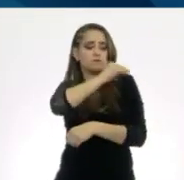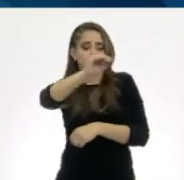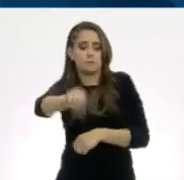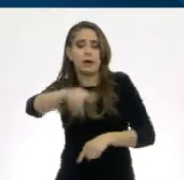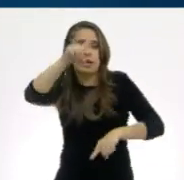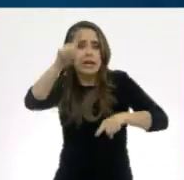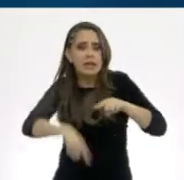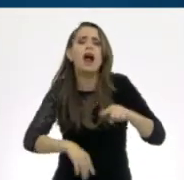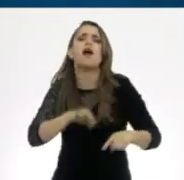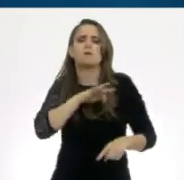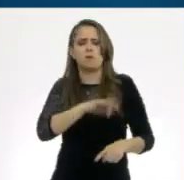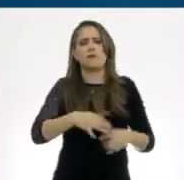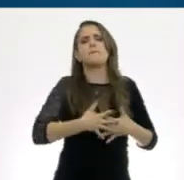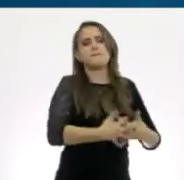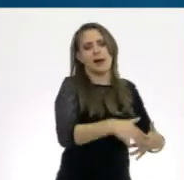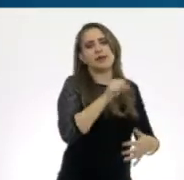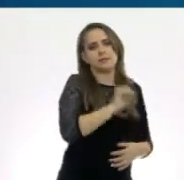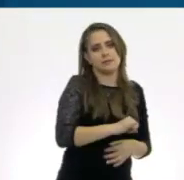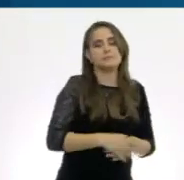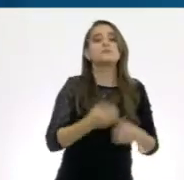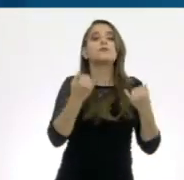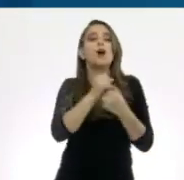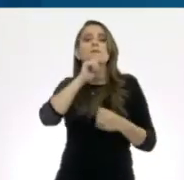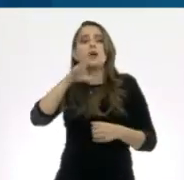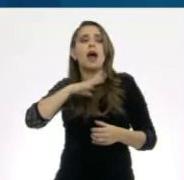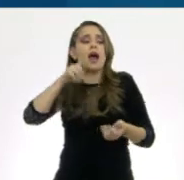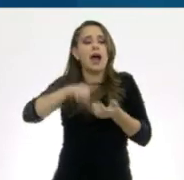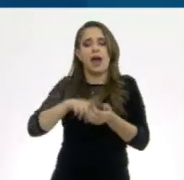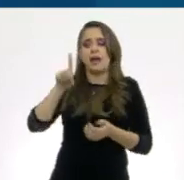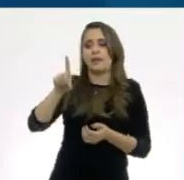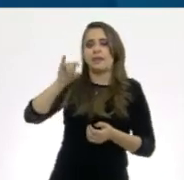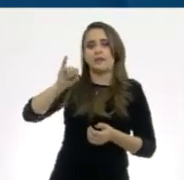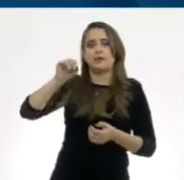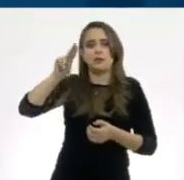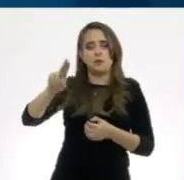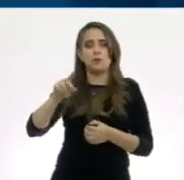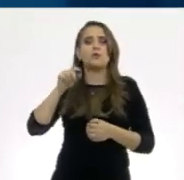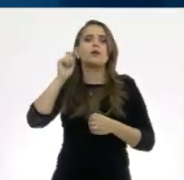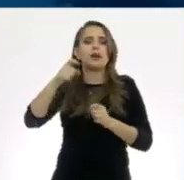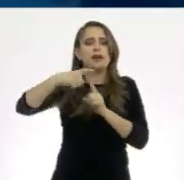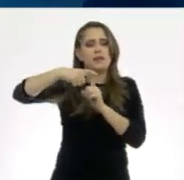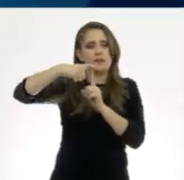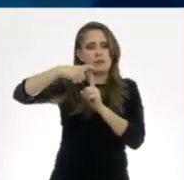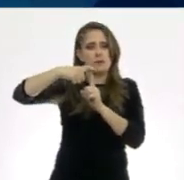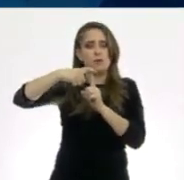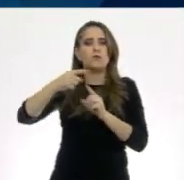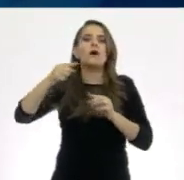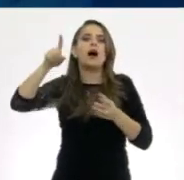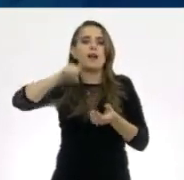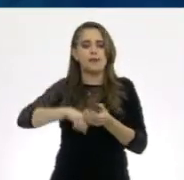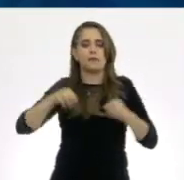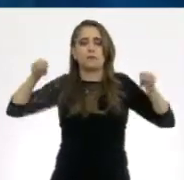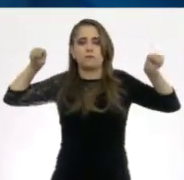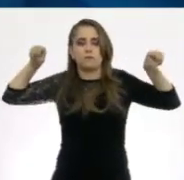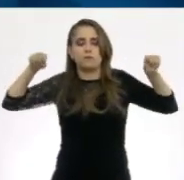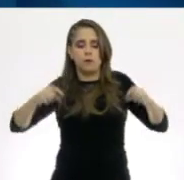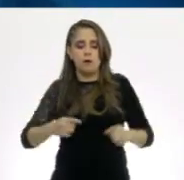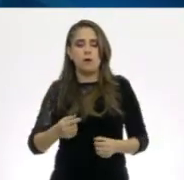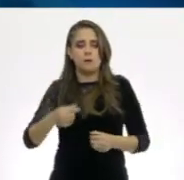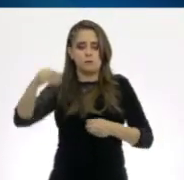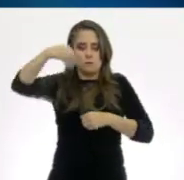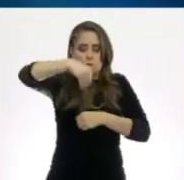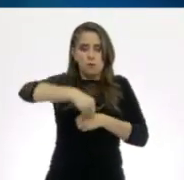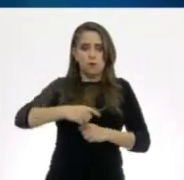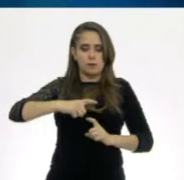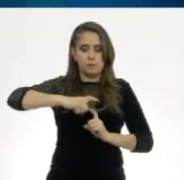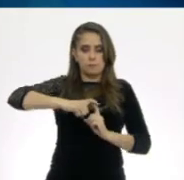También existe el dispositivo intrauterino, un pequeño artefacto en forma de T que se coloca en el cuello del útero para impedir